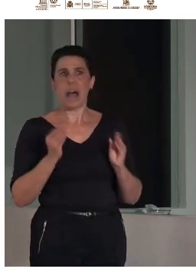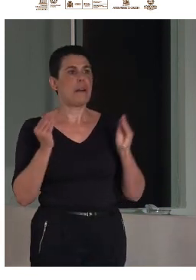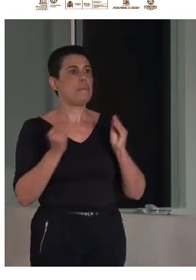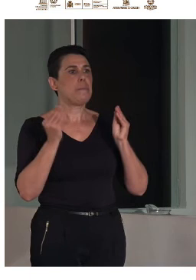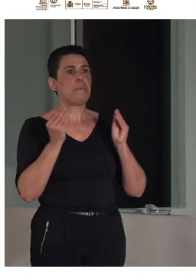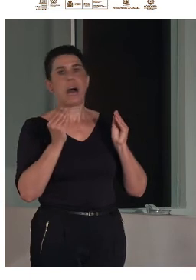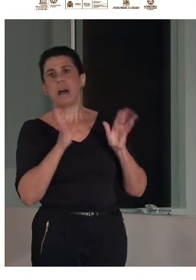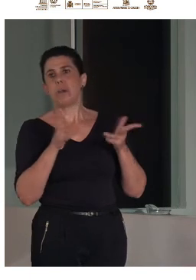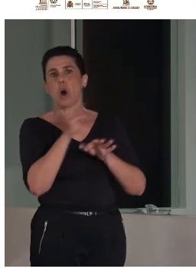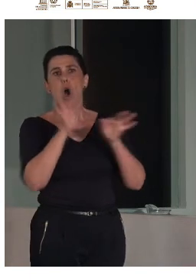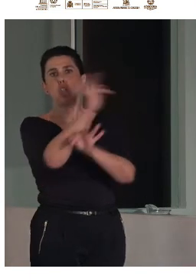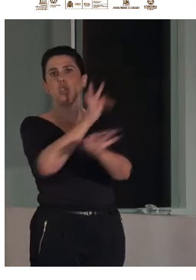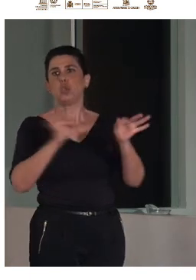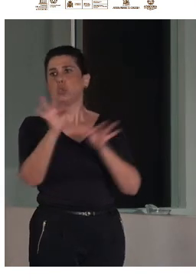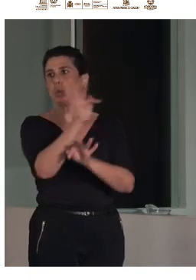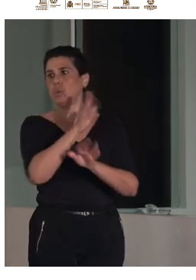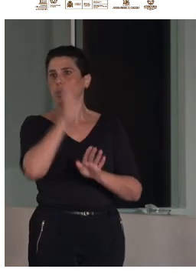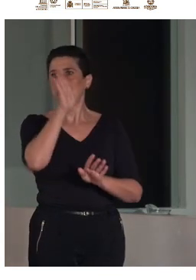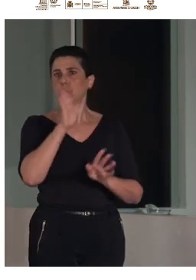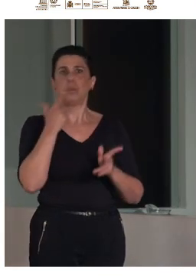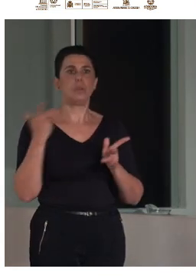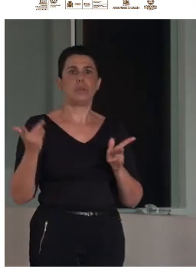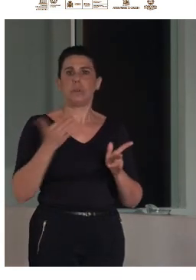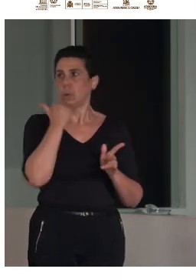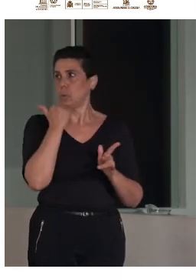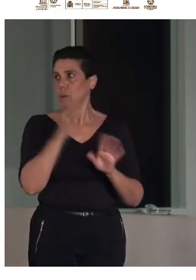de preguntas alguna cuestión que queráis que os aclare